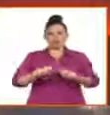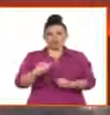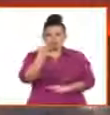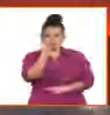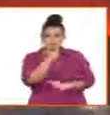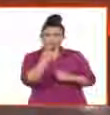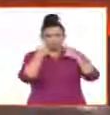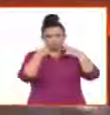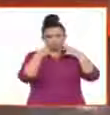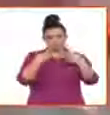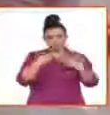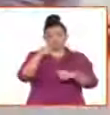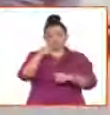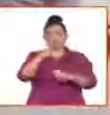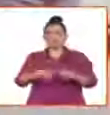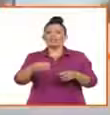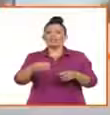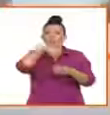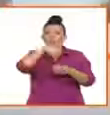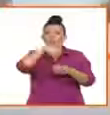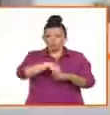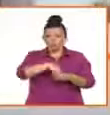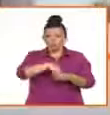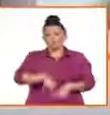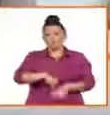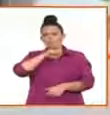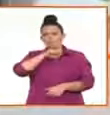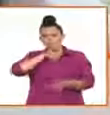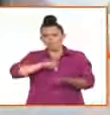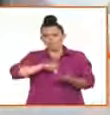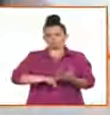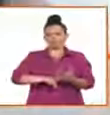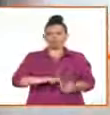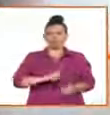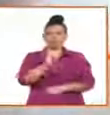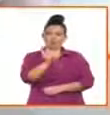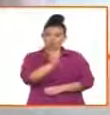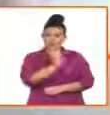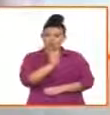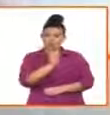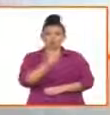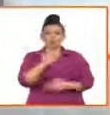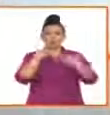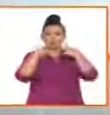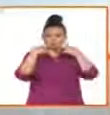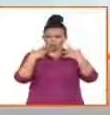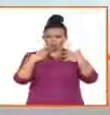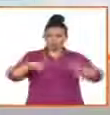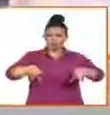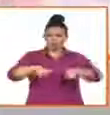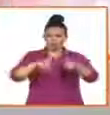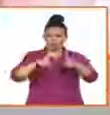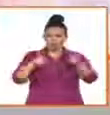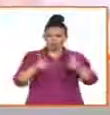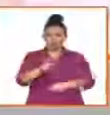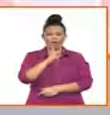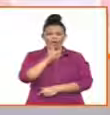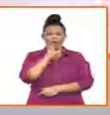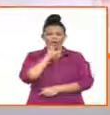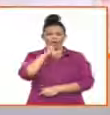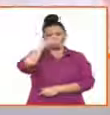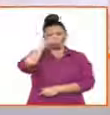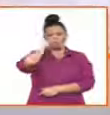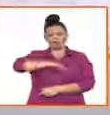incluye maternidad y paternidad, e incluye a estos sujetos que cumplen idénticas funciones desde lo